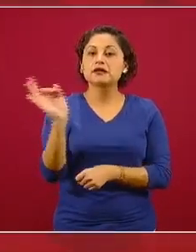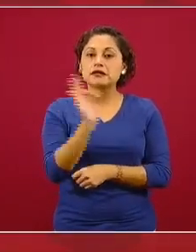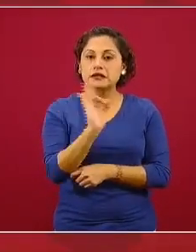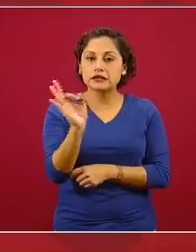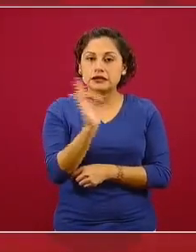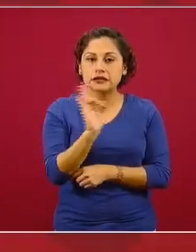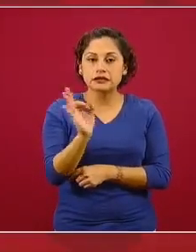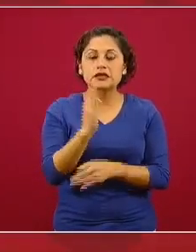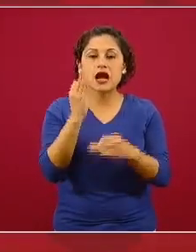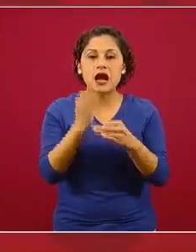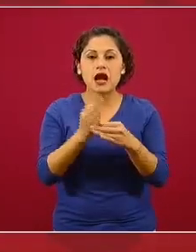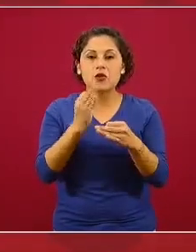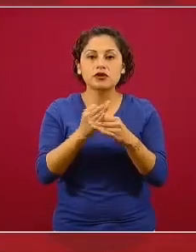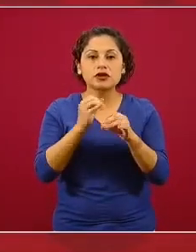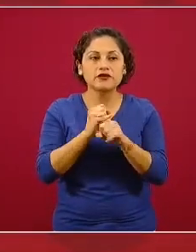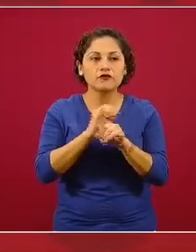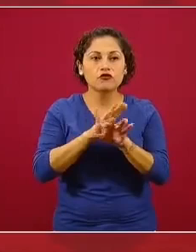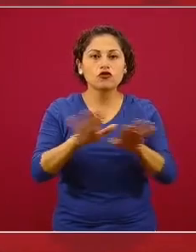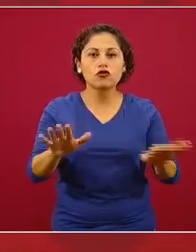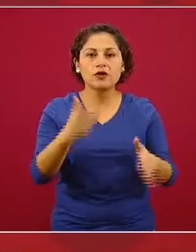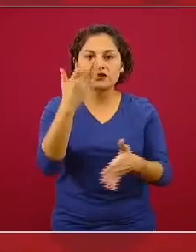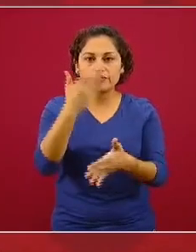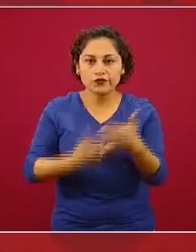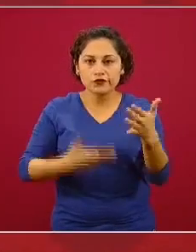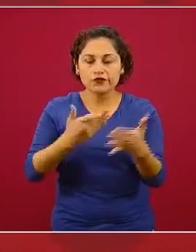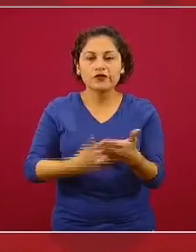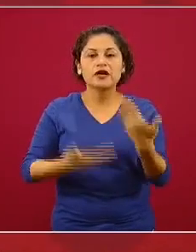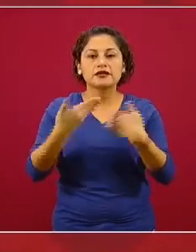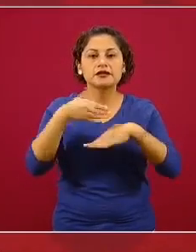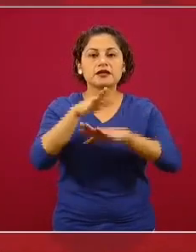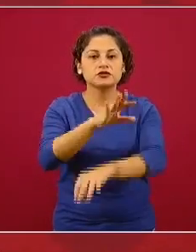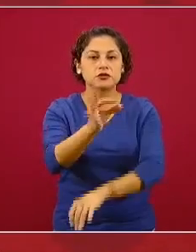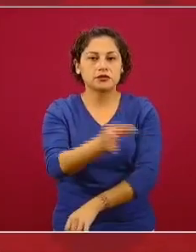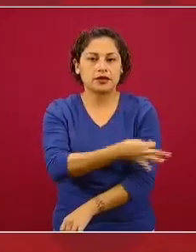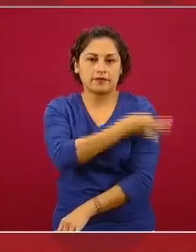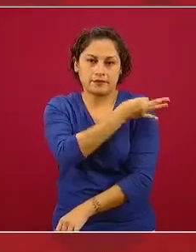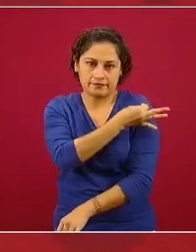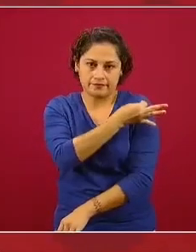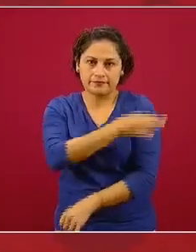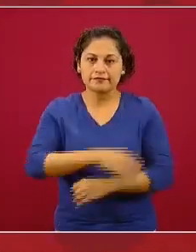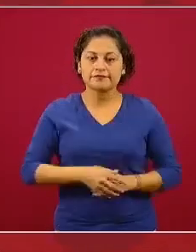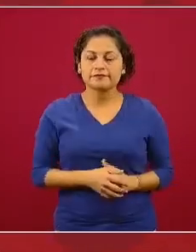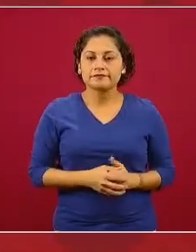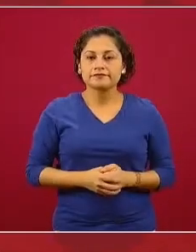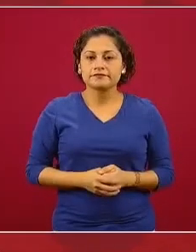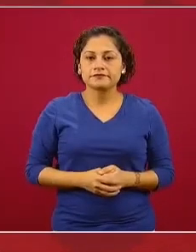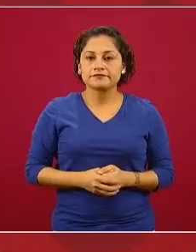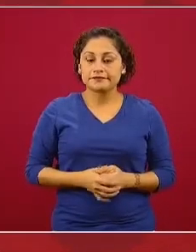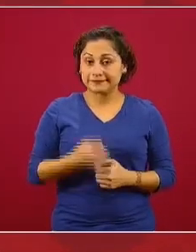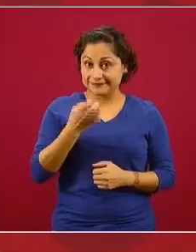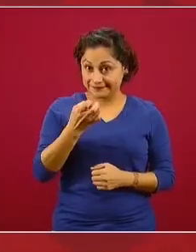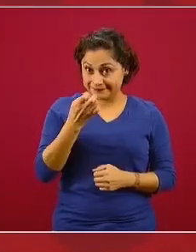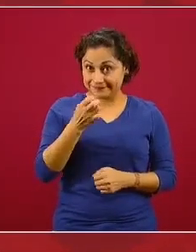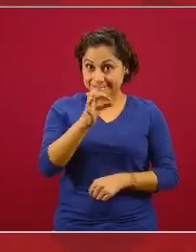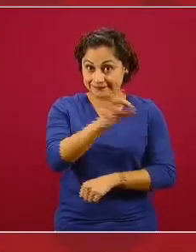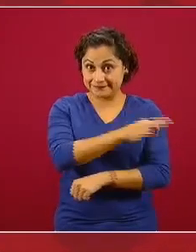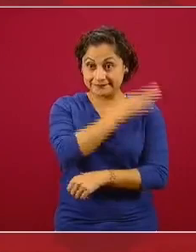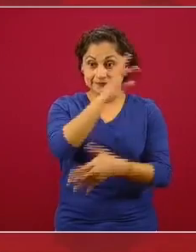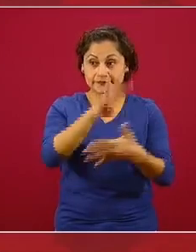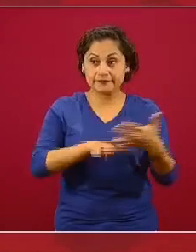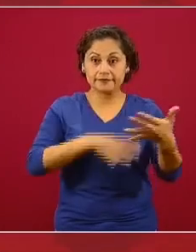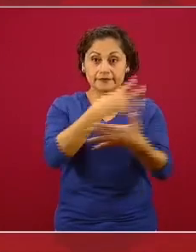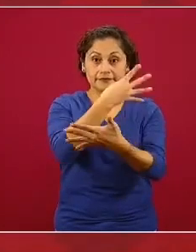desinformación a nivel local respecto a las vacunas. Las vacunas, el esquema nacional de